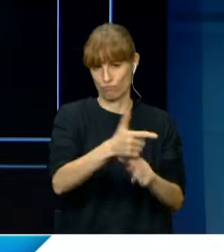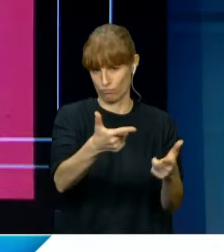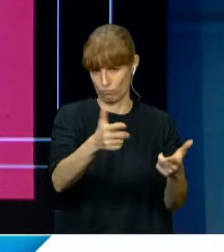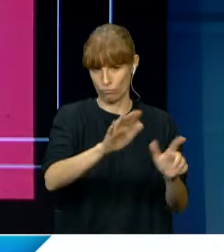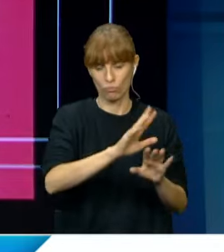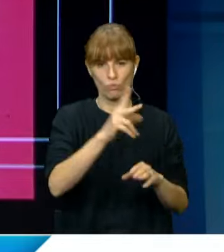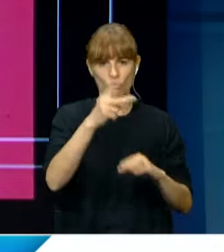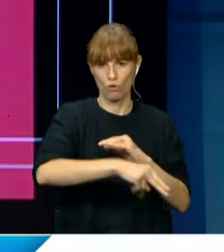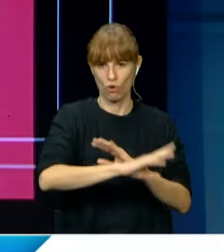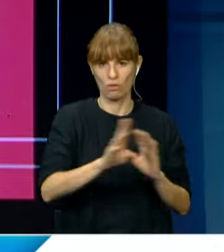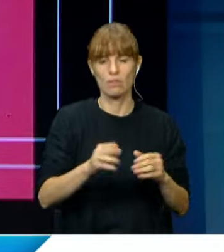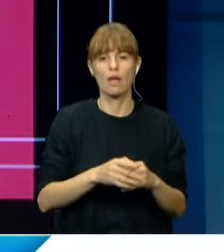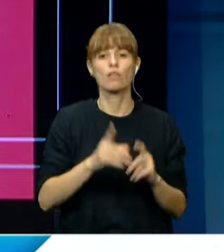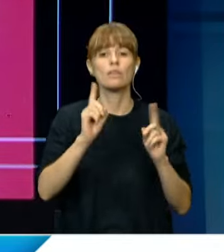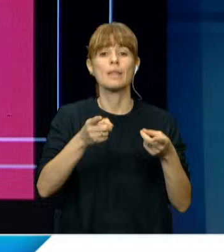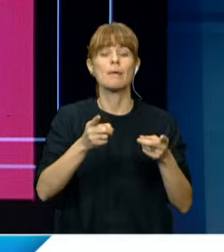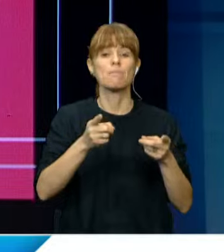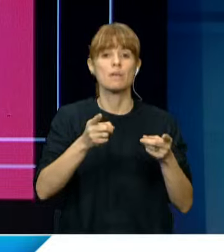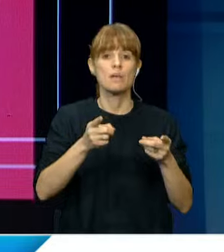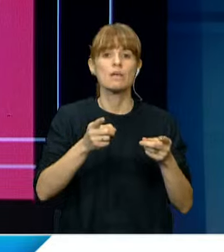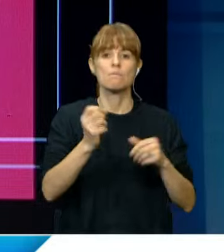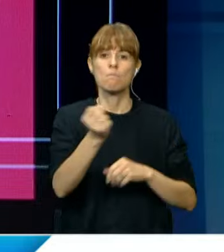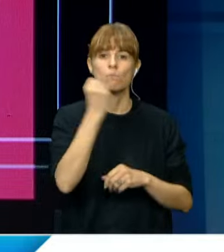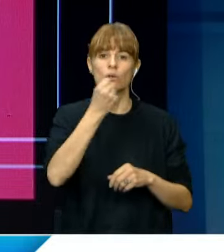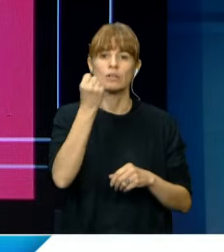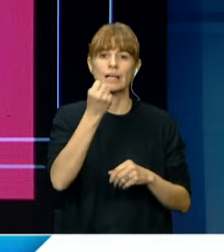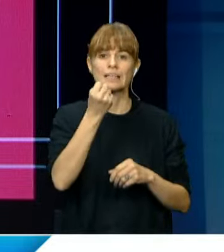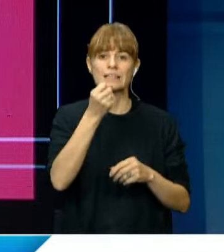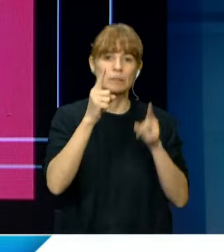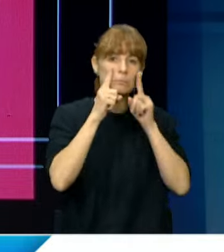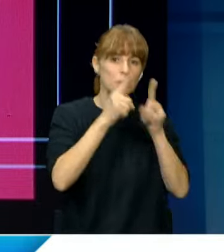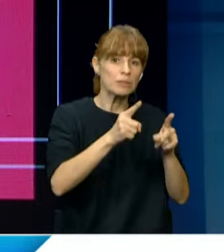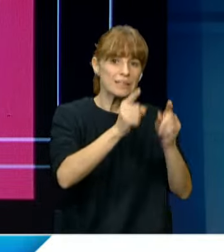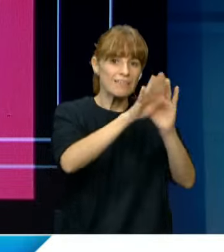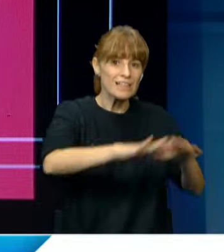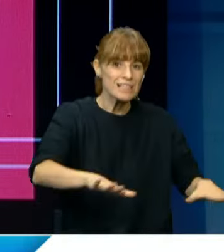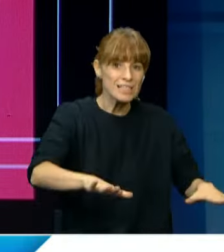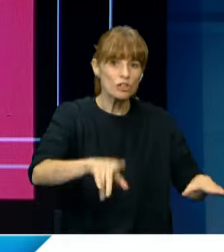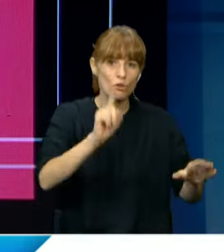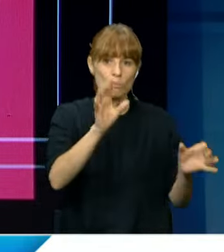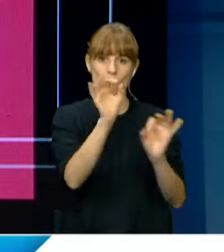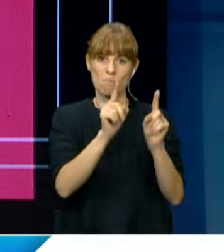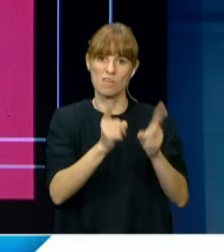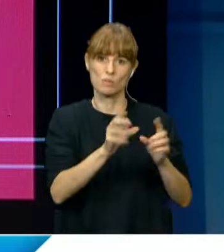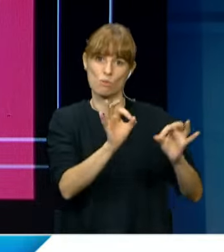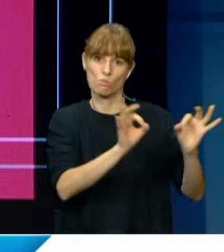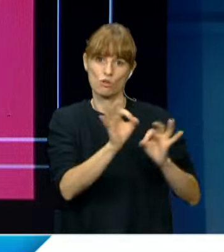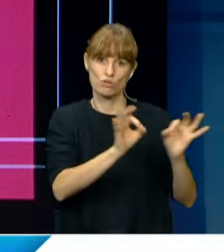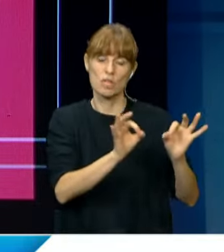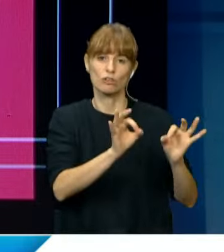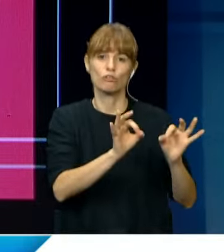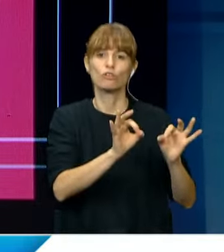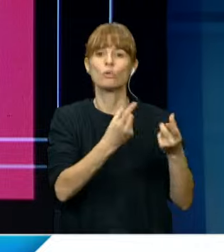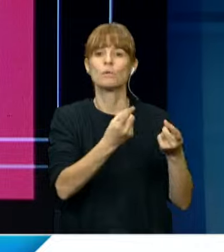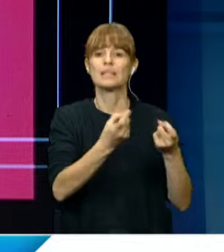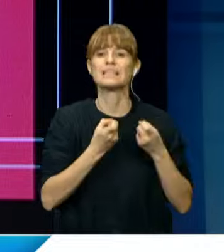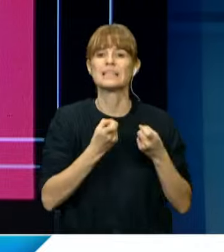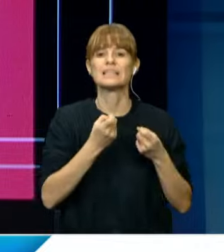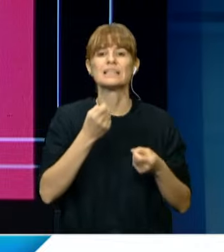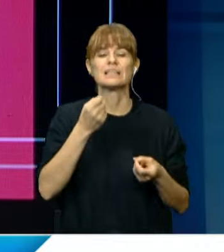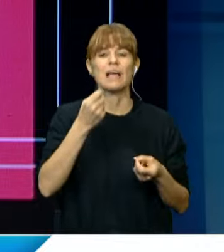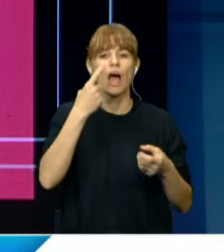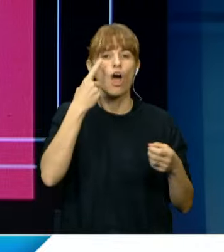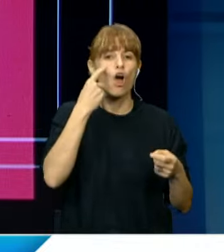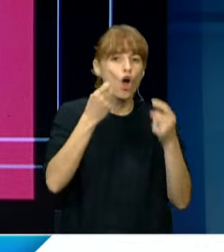destacó la importancia de la perspectiva de la infancia en el proyecto y se subrayó la necesidad de control y